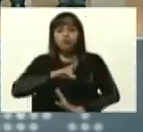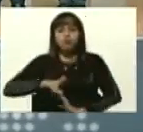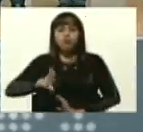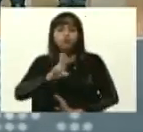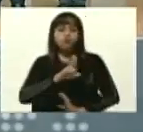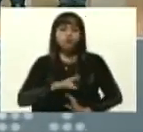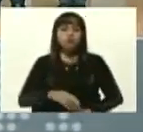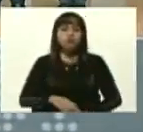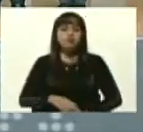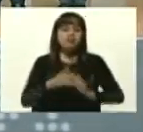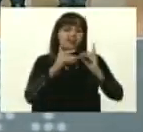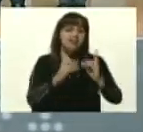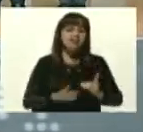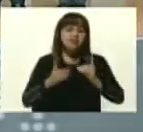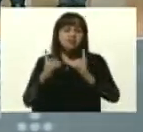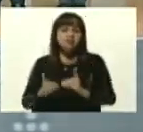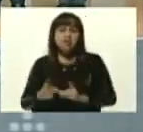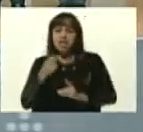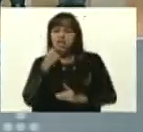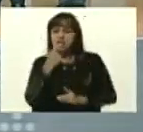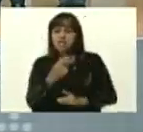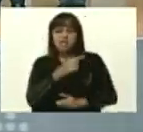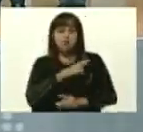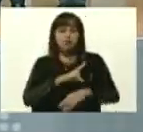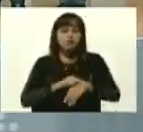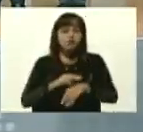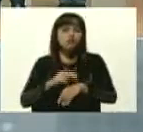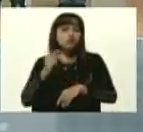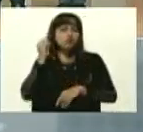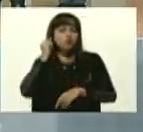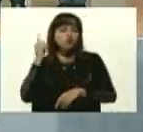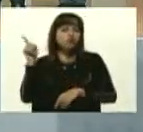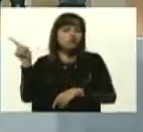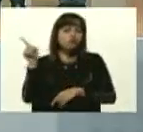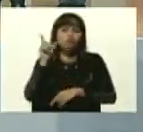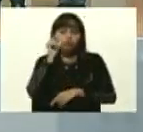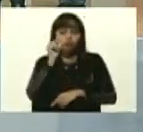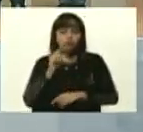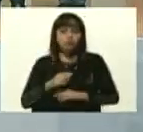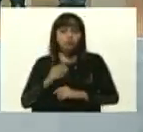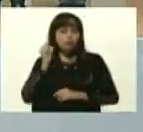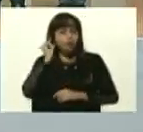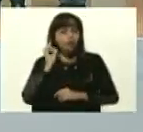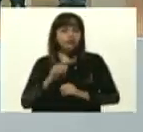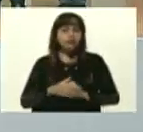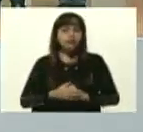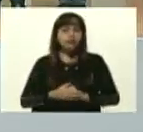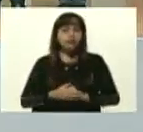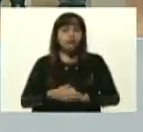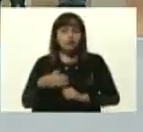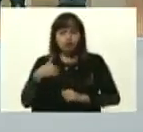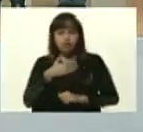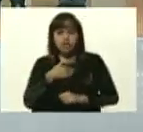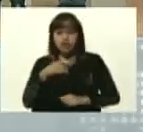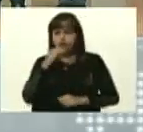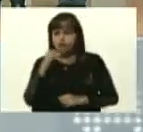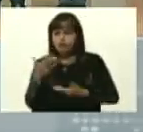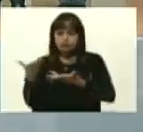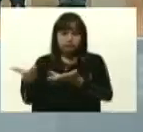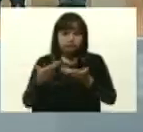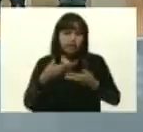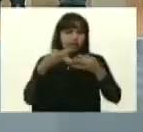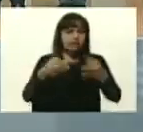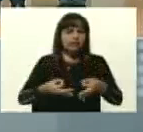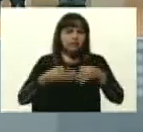para la toma de decisiones, como dice la doctora Julia Miguel, yo quiero tener informe permanente, señora